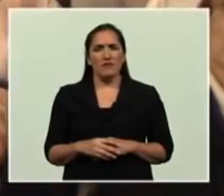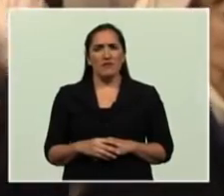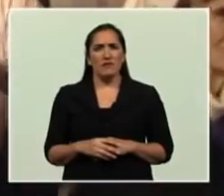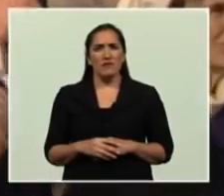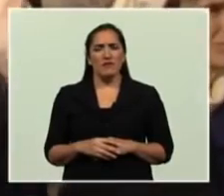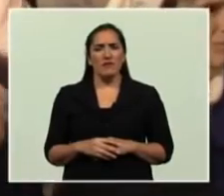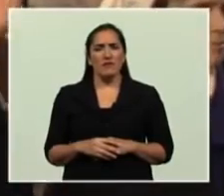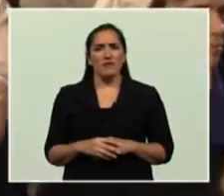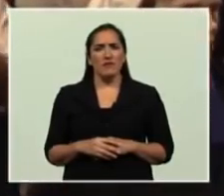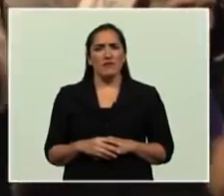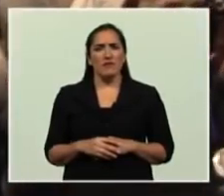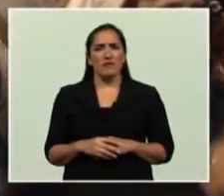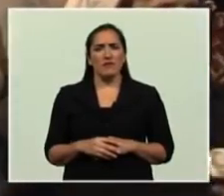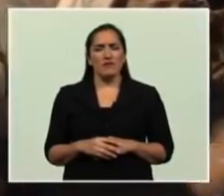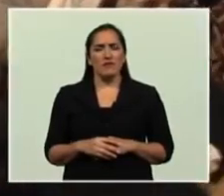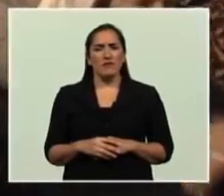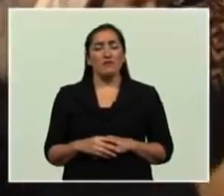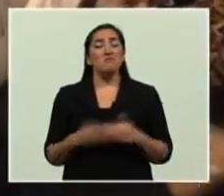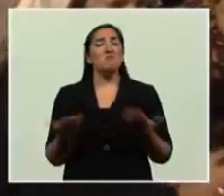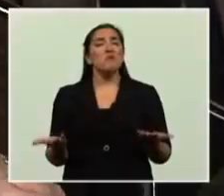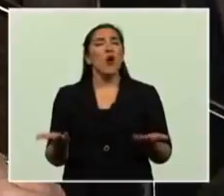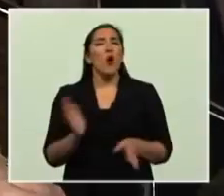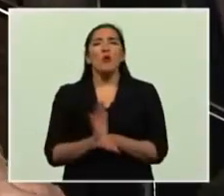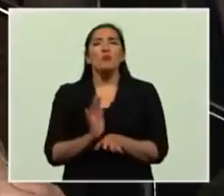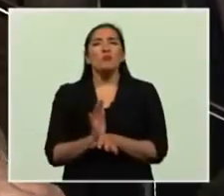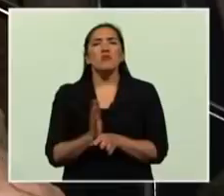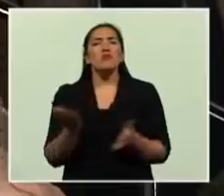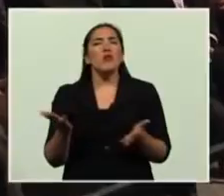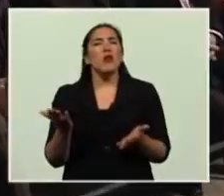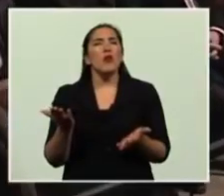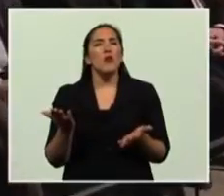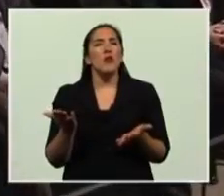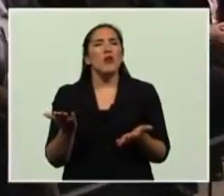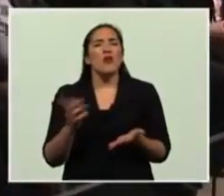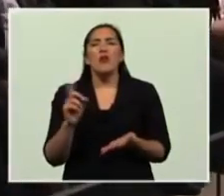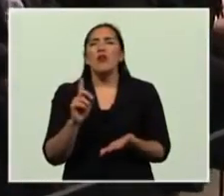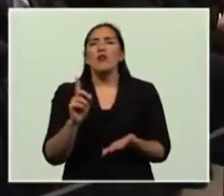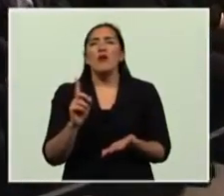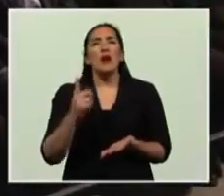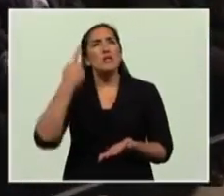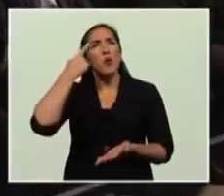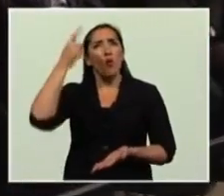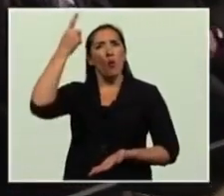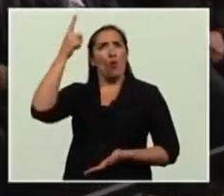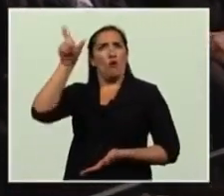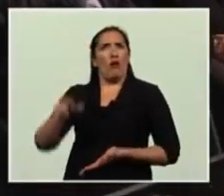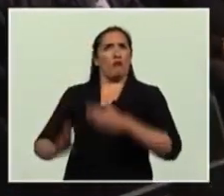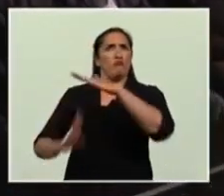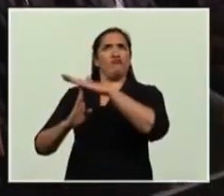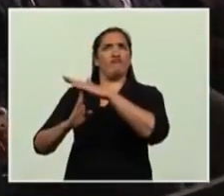No es solamente un gobernante,